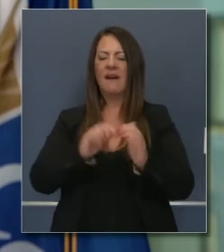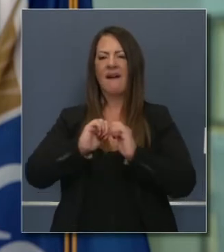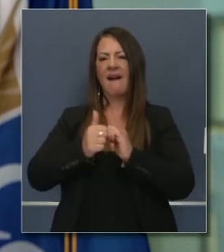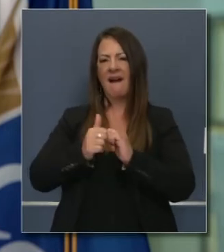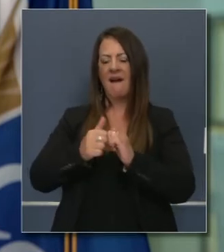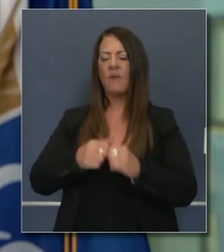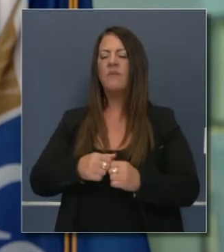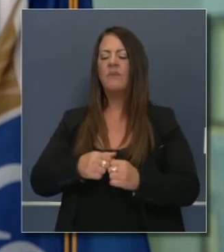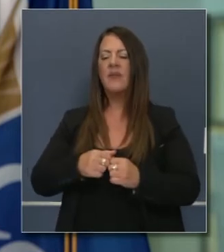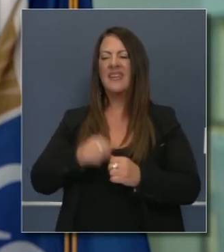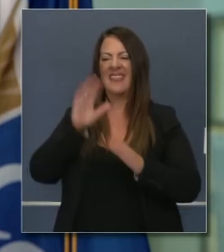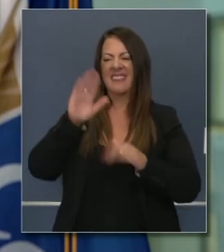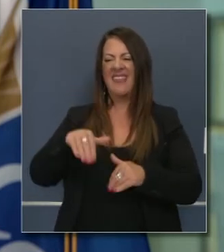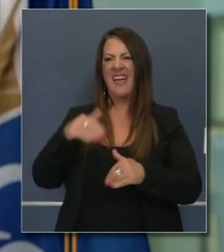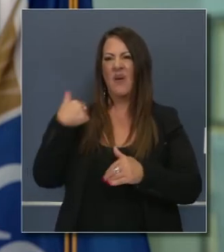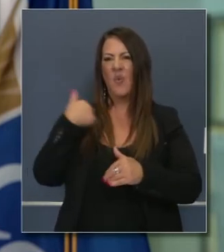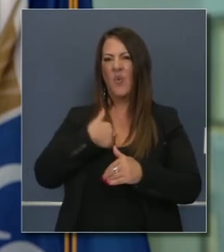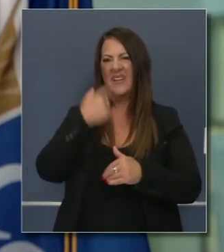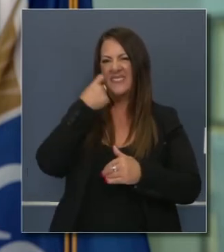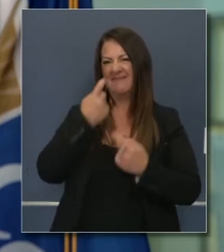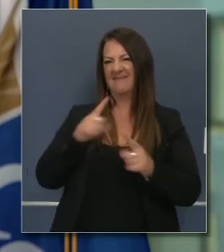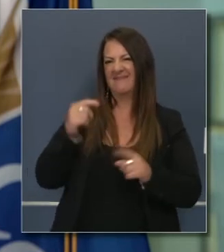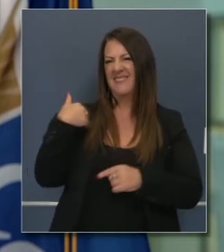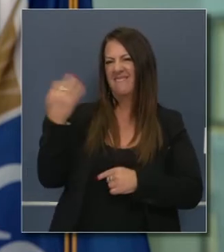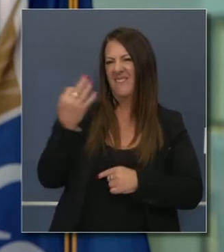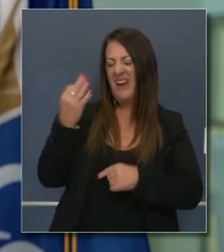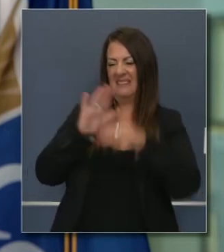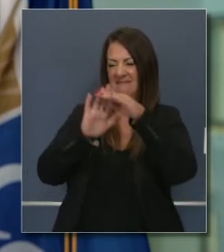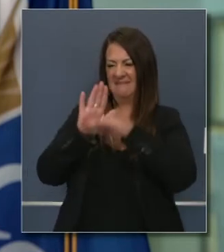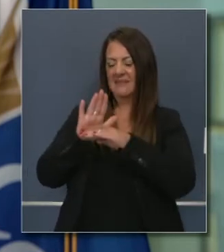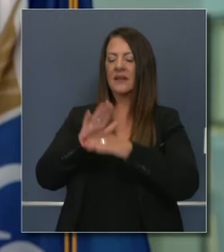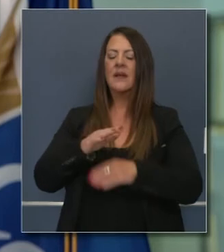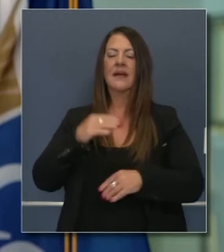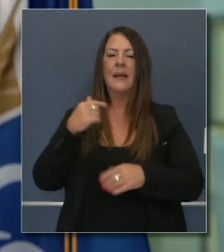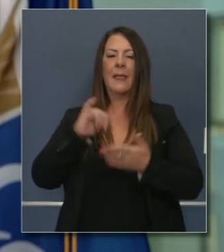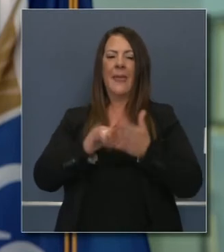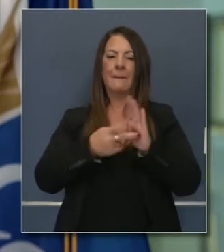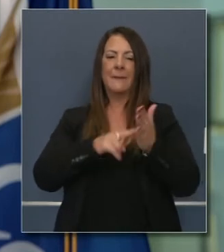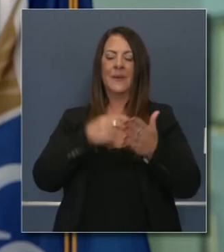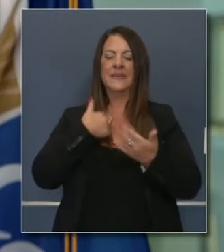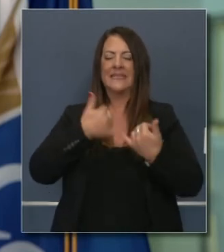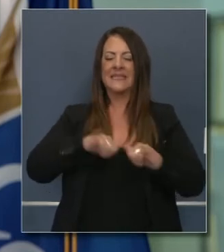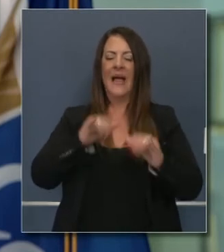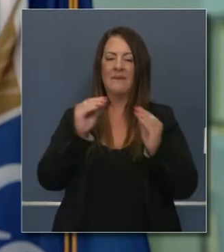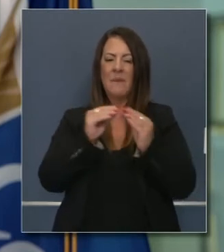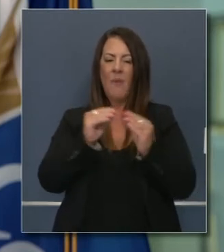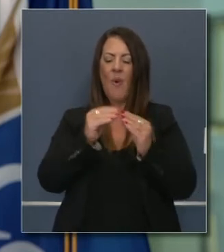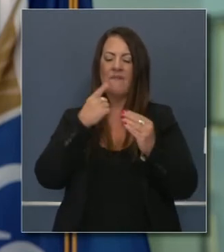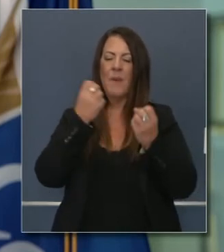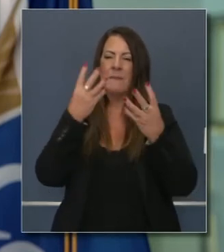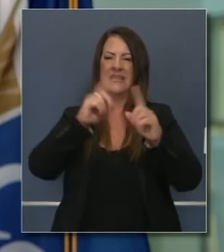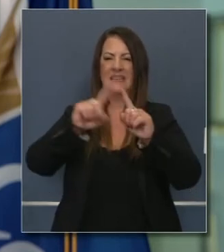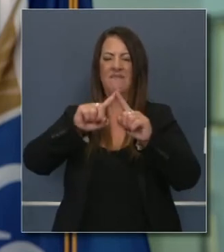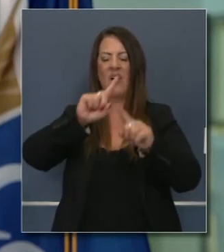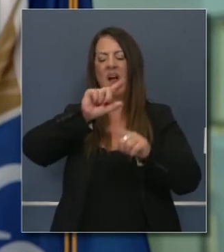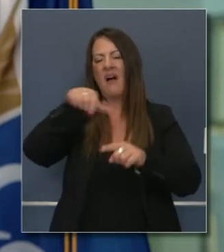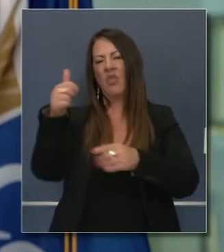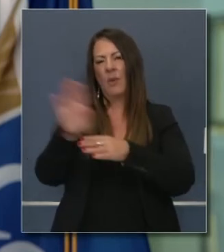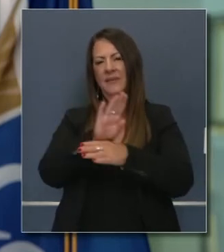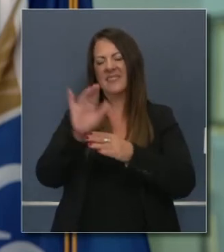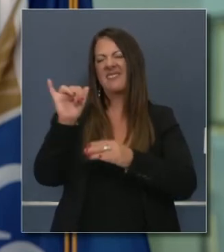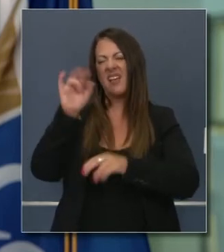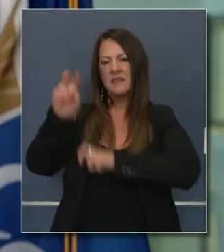Lo notamos la semana pasada al preparar estas nuevas recomendaciones. Porque todavía falta trabajo por hacer. Pero les puedo decir con esto, hay